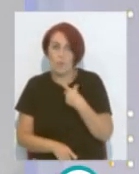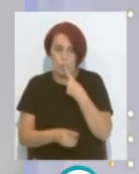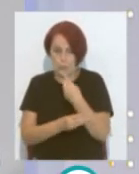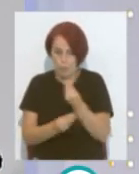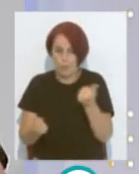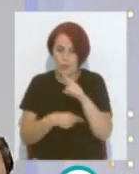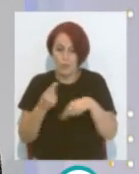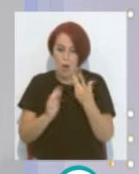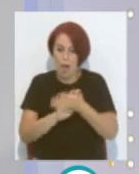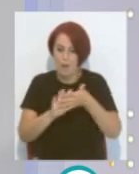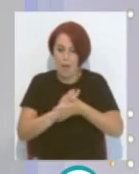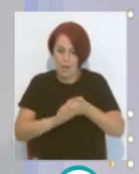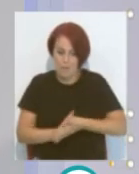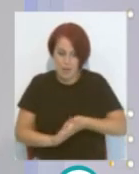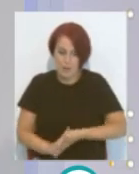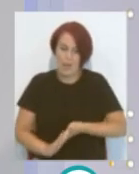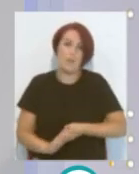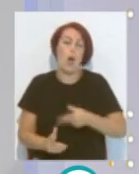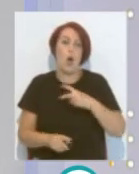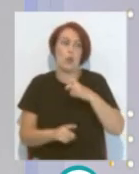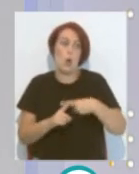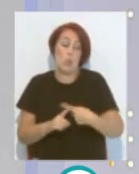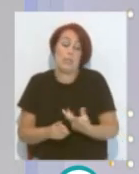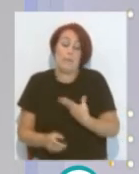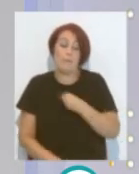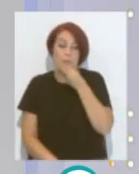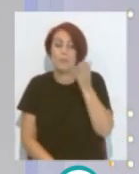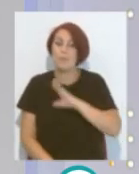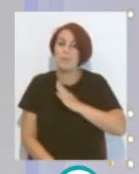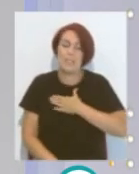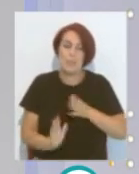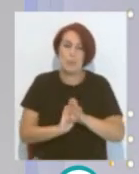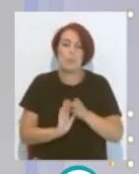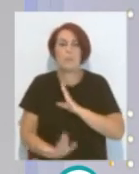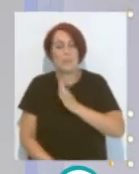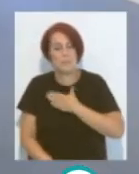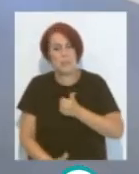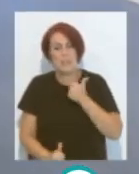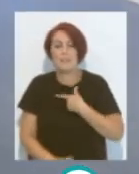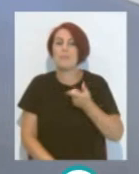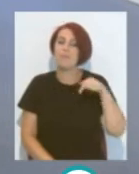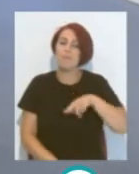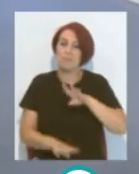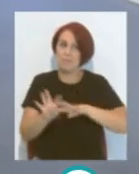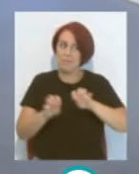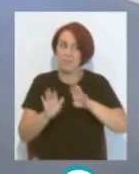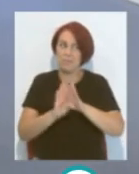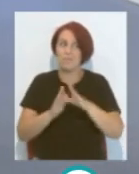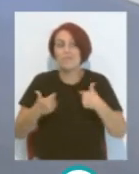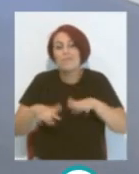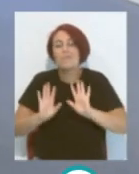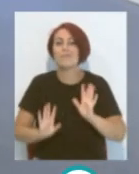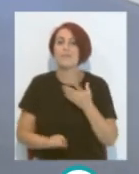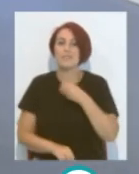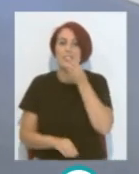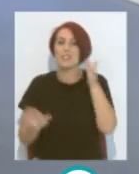hubiéramos seguido hablando De otras cosas Que teníamos preparadas Así que Genial Bueno Mañana Mañana más No pero mañana Dejamos la incógnita Bueno Que